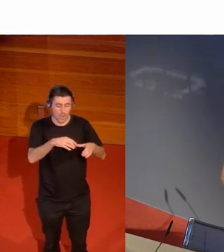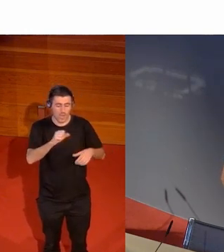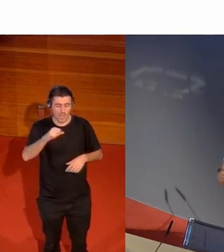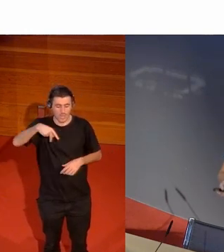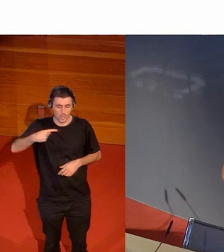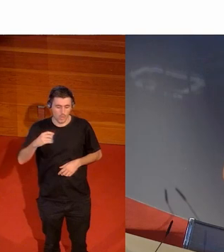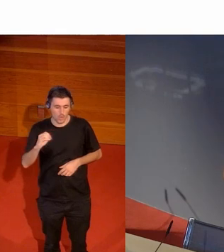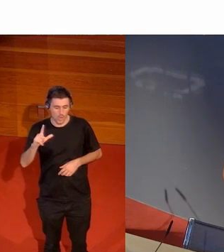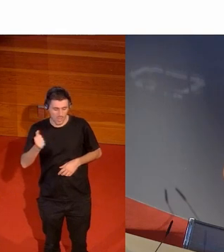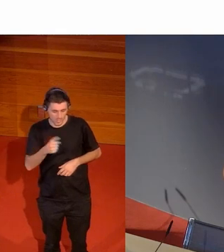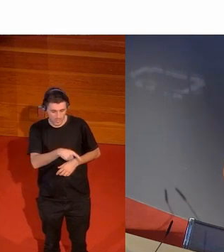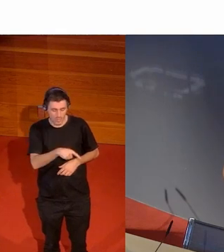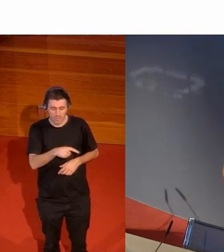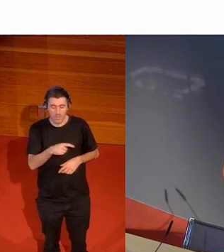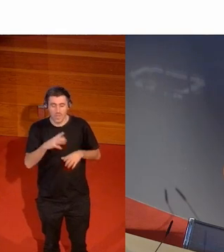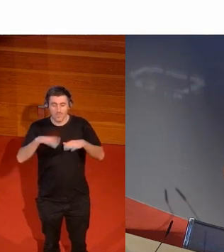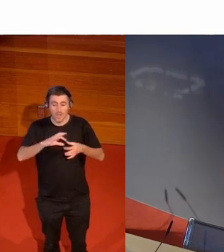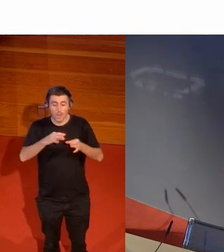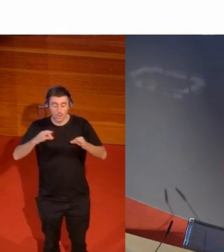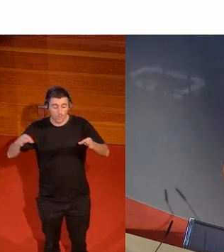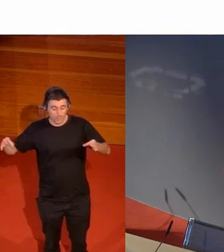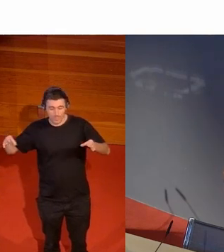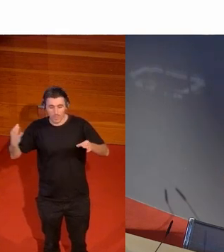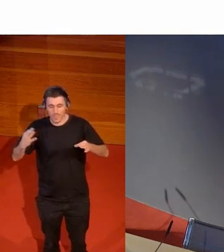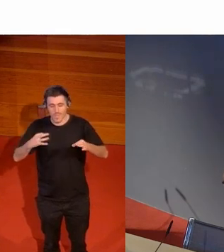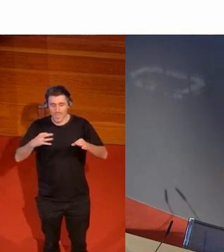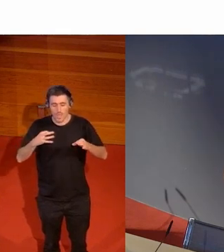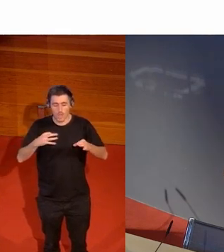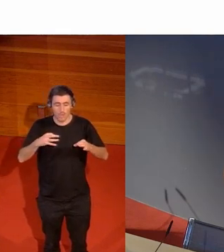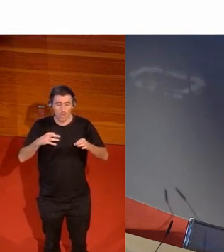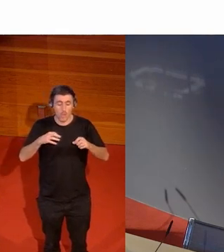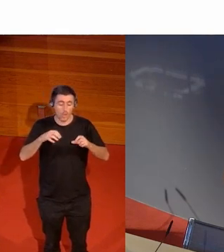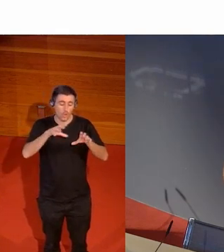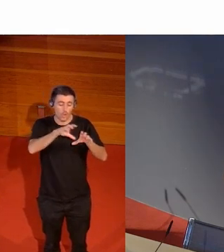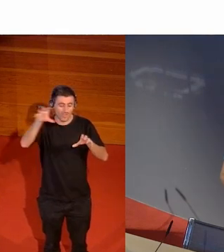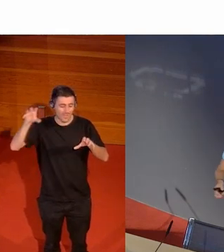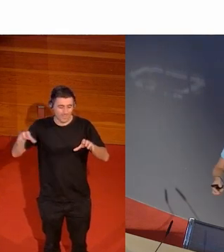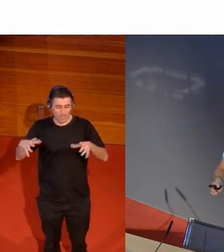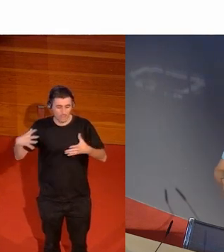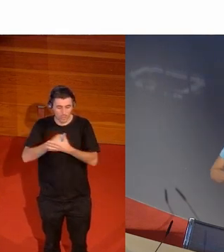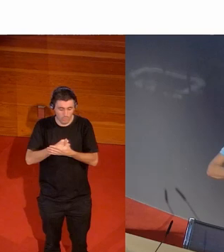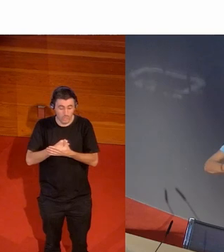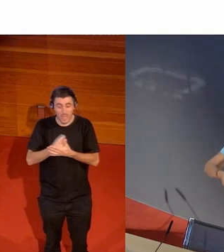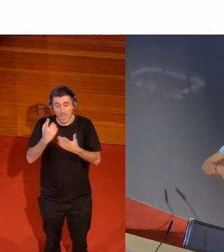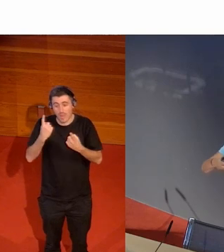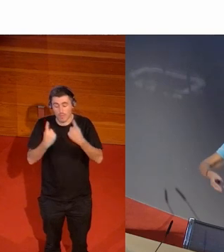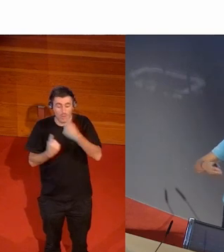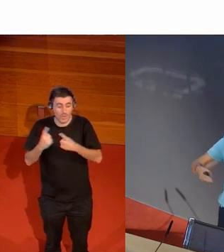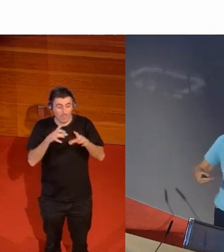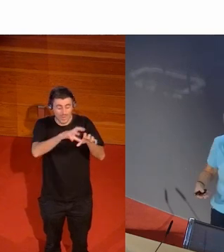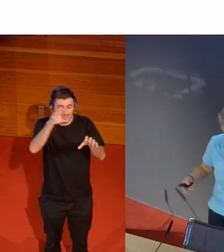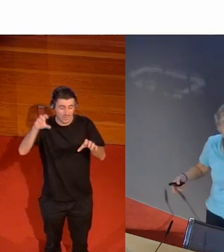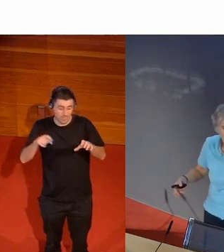que haber continentalidad y que hay países en donde hay unos deportes más desarrollados que otros pero bueno la